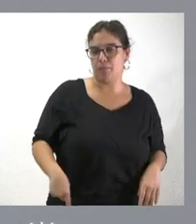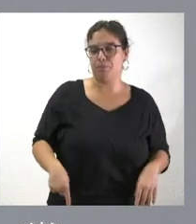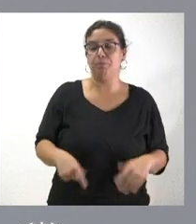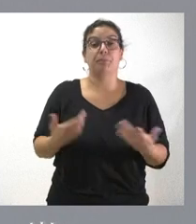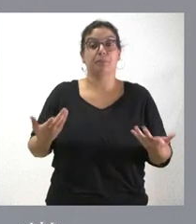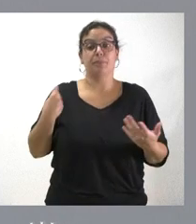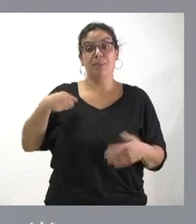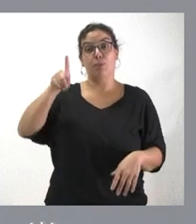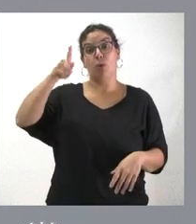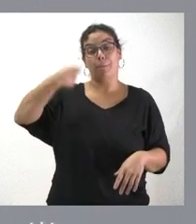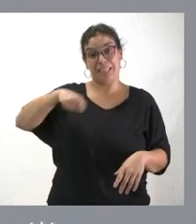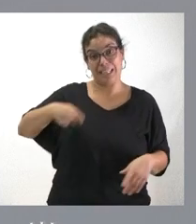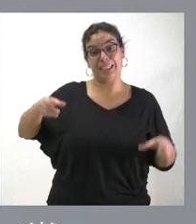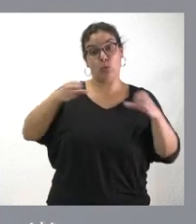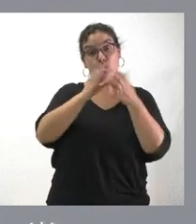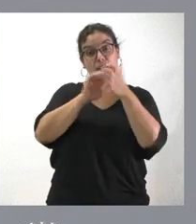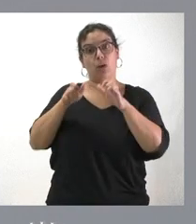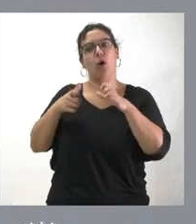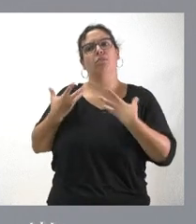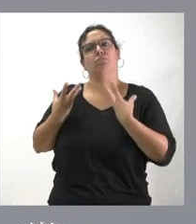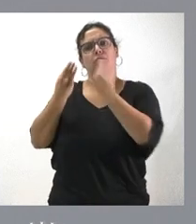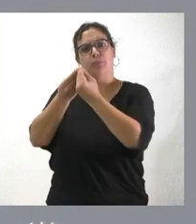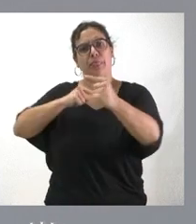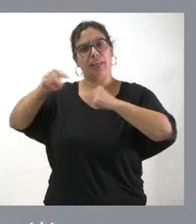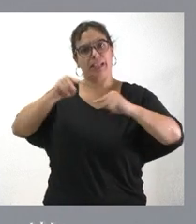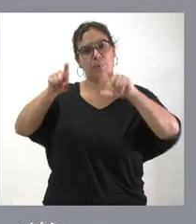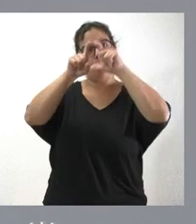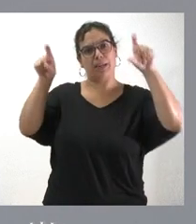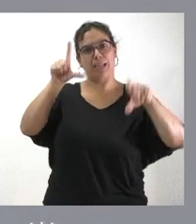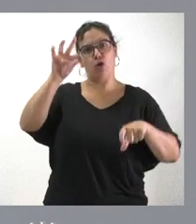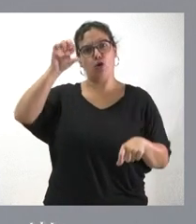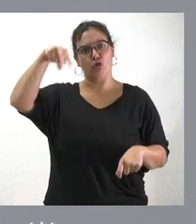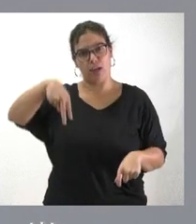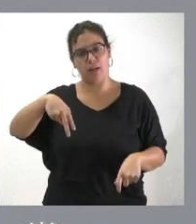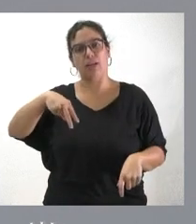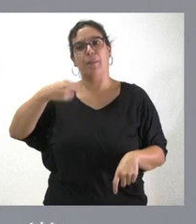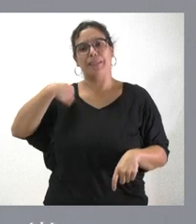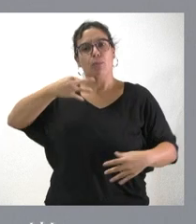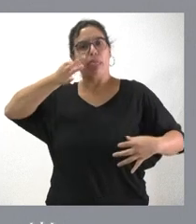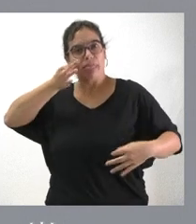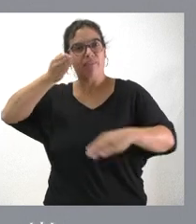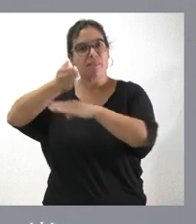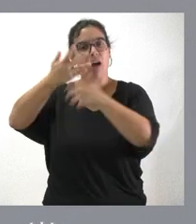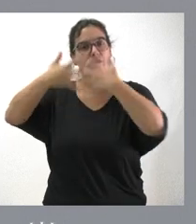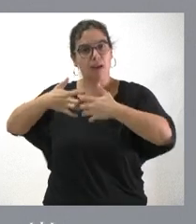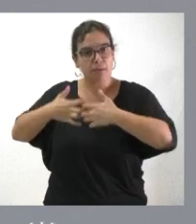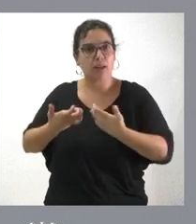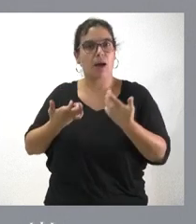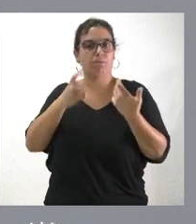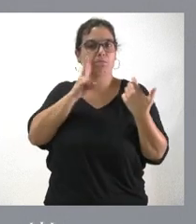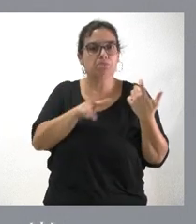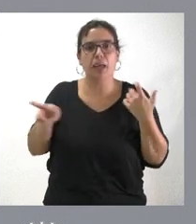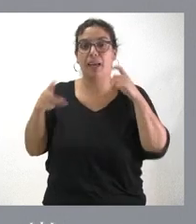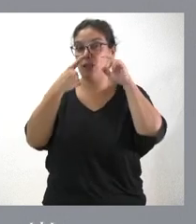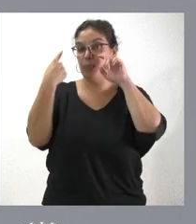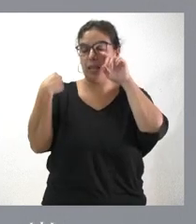De hecho, el presidente de la Junta de Castilla y León, pues, ha estado con los directivos de Lausanne y ha estado también en la propia fábrica, pues, viendo el año